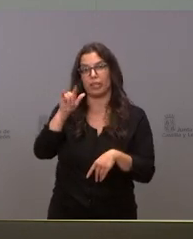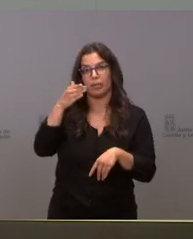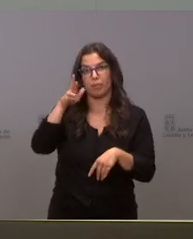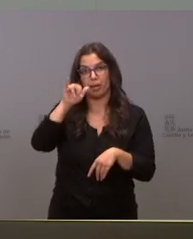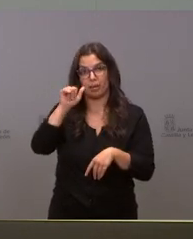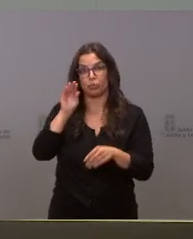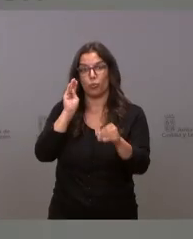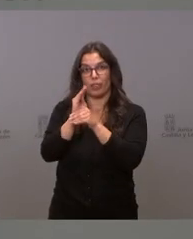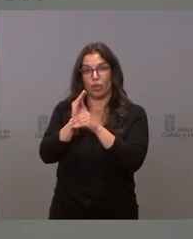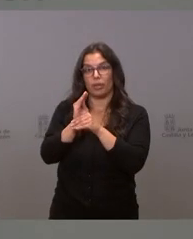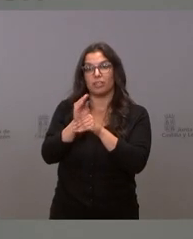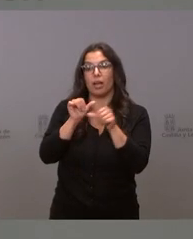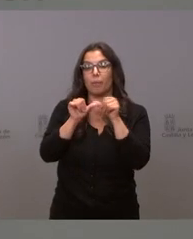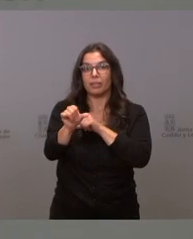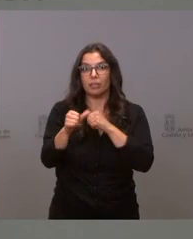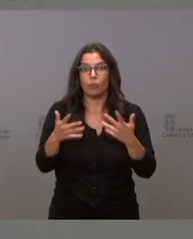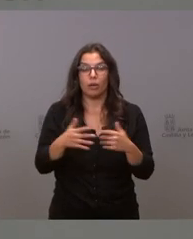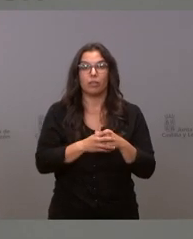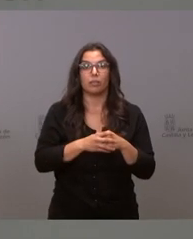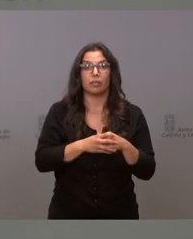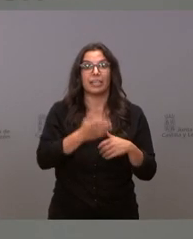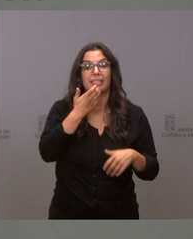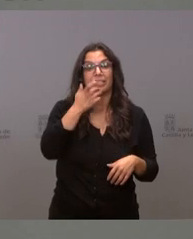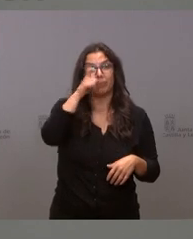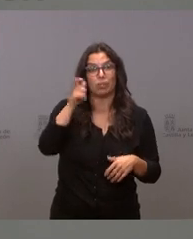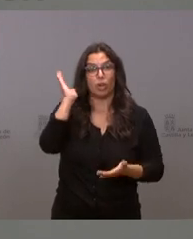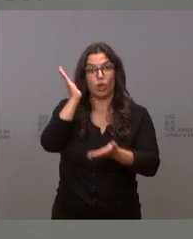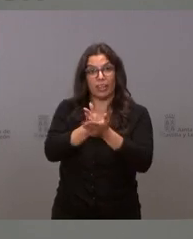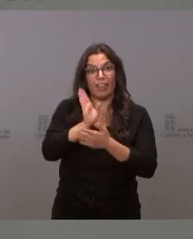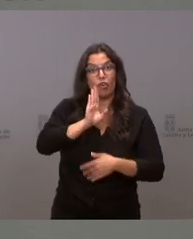reciben? Pues que no pueden estar participadas por nadie que esté condenado por corrupción